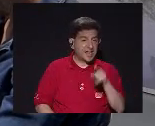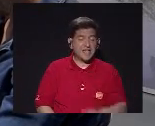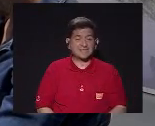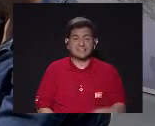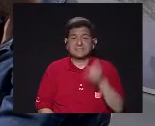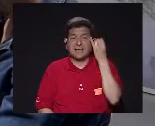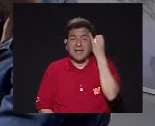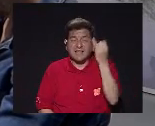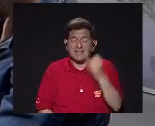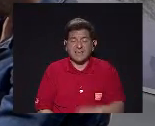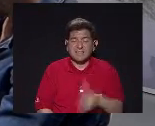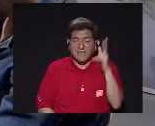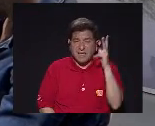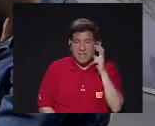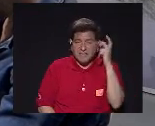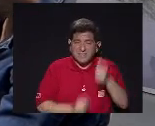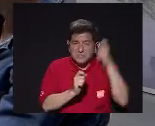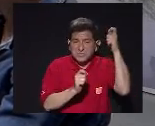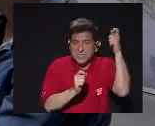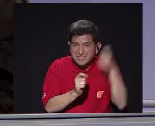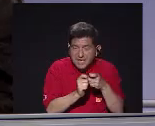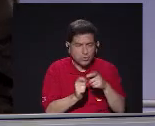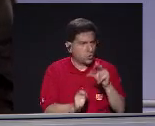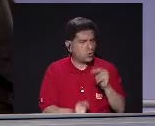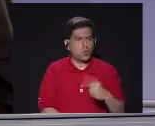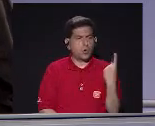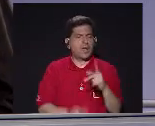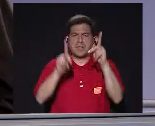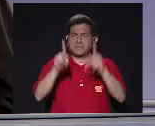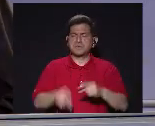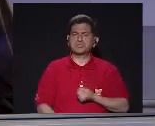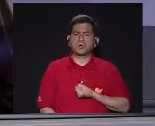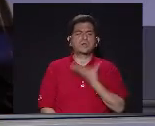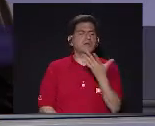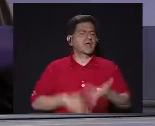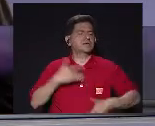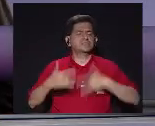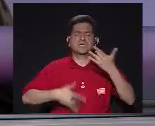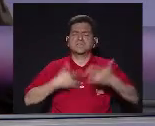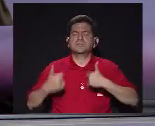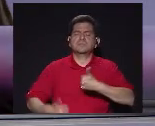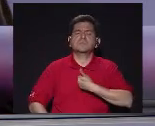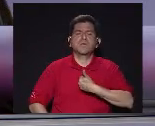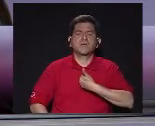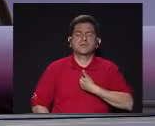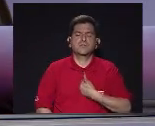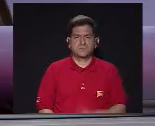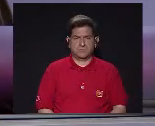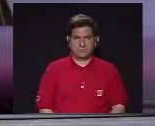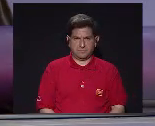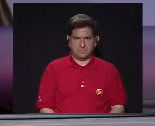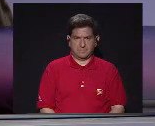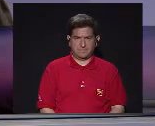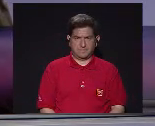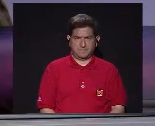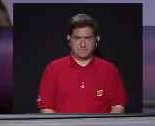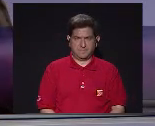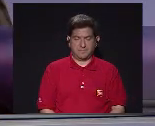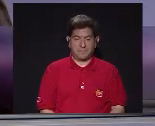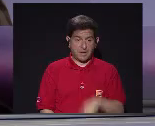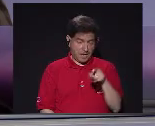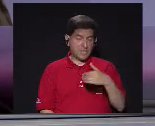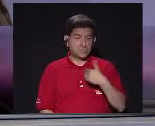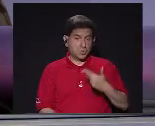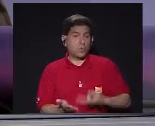esto Tiene que ir por acá Porque tiene que oírse así Aquí cada quien Se expresó Como lo sintió De la manera más auténtica Y